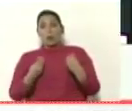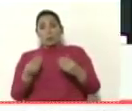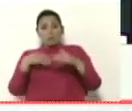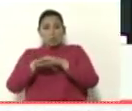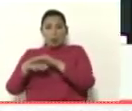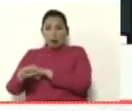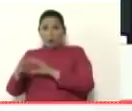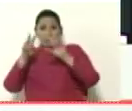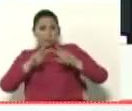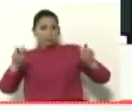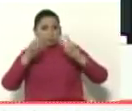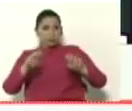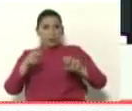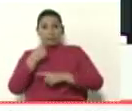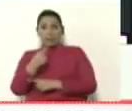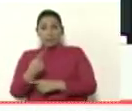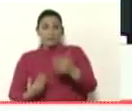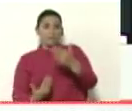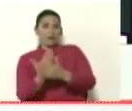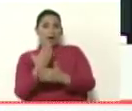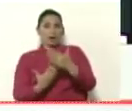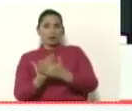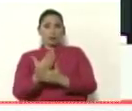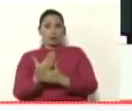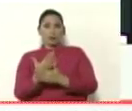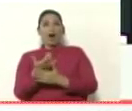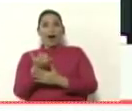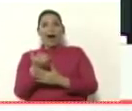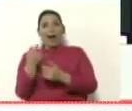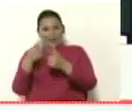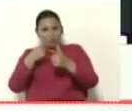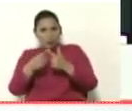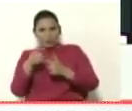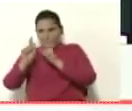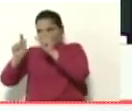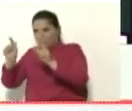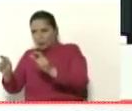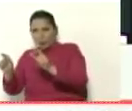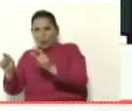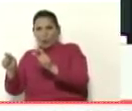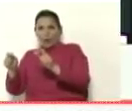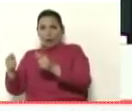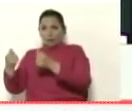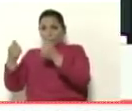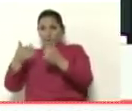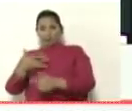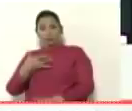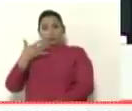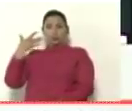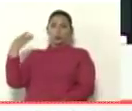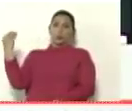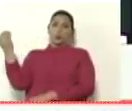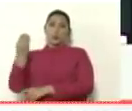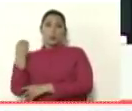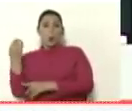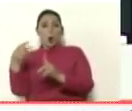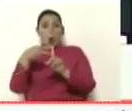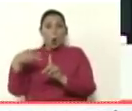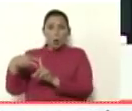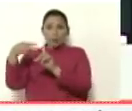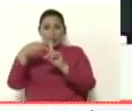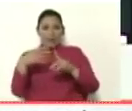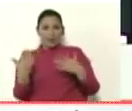investigación y en las facturas lo estaban gastando en hoteles de lujo para ellos estaban